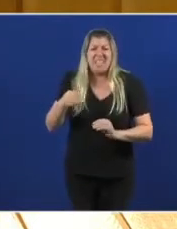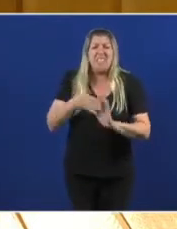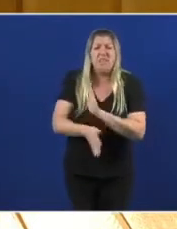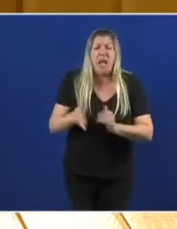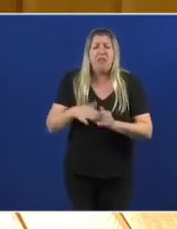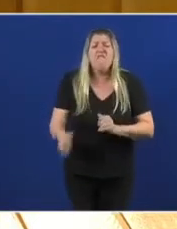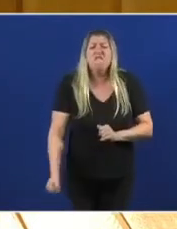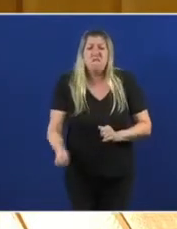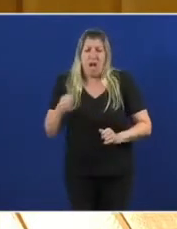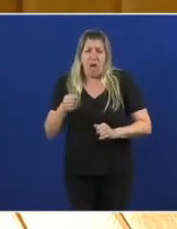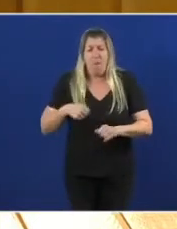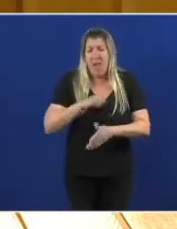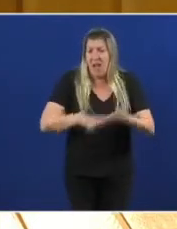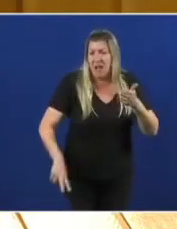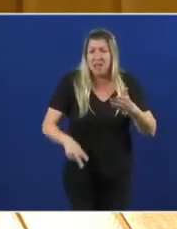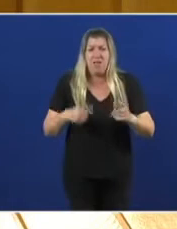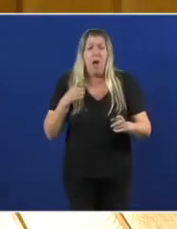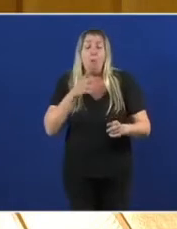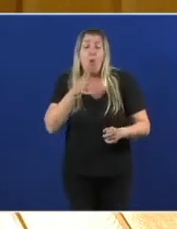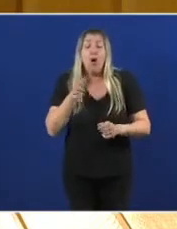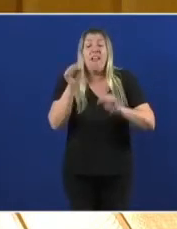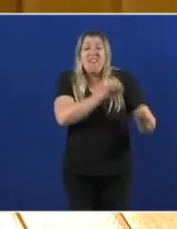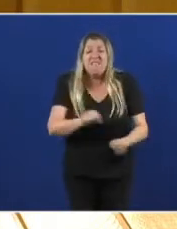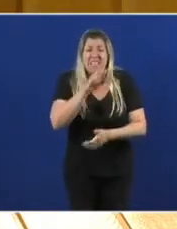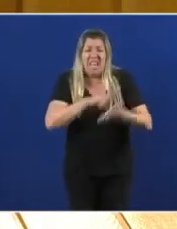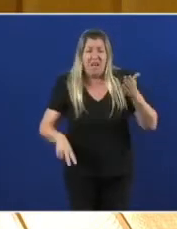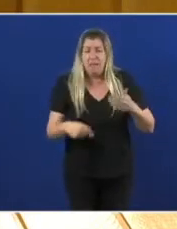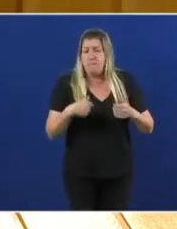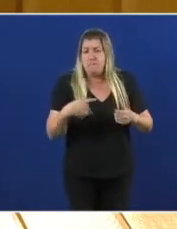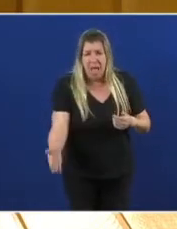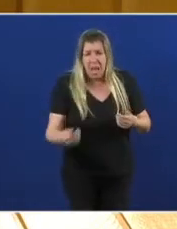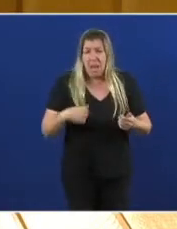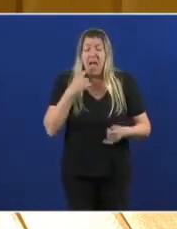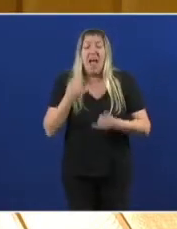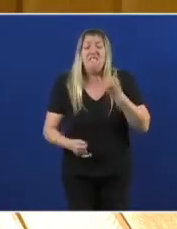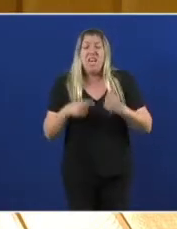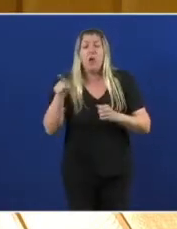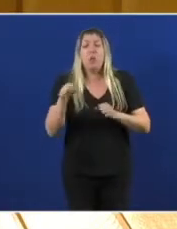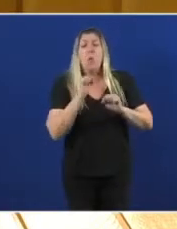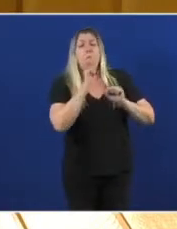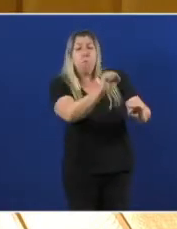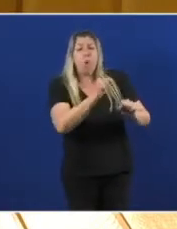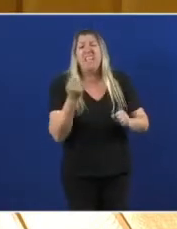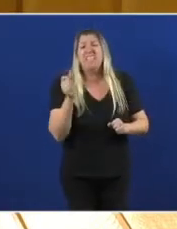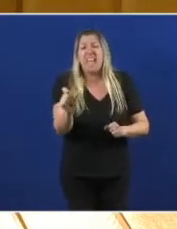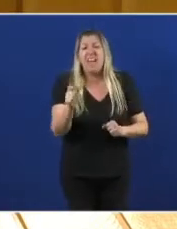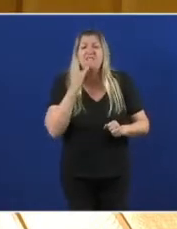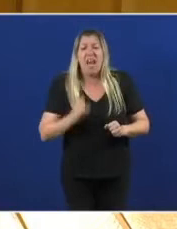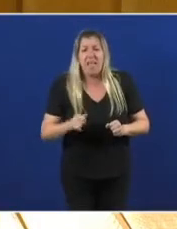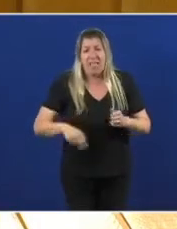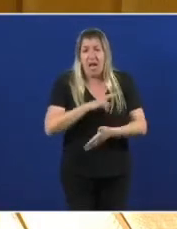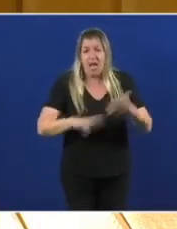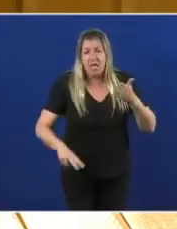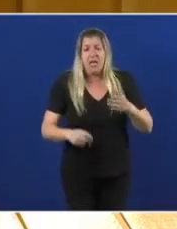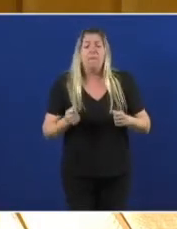significa a defensa de Galiza. Veta a tarifa eléctrica galega. Veta usar os recursos do país para